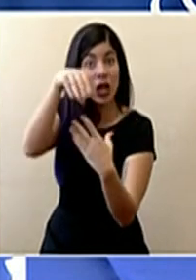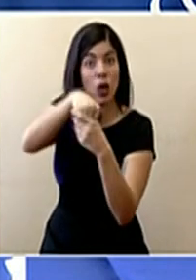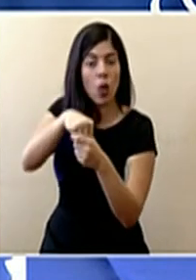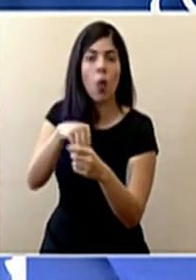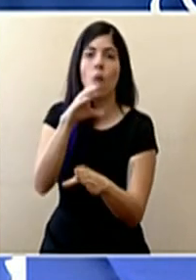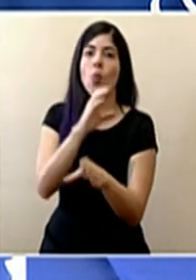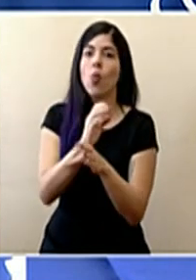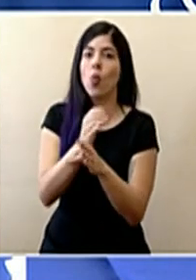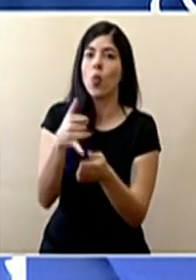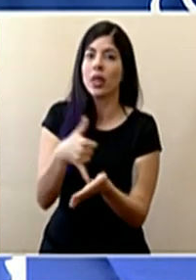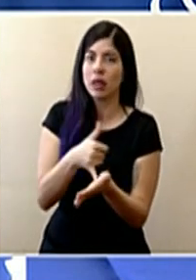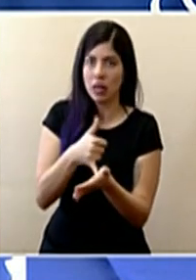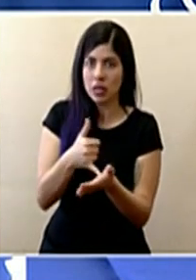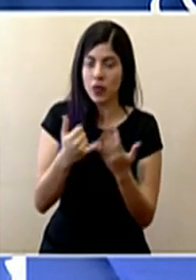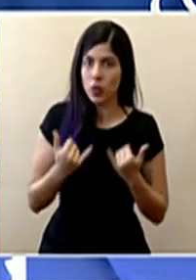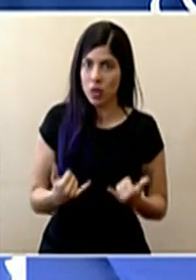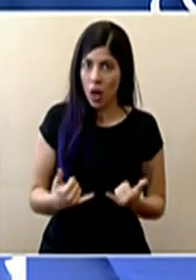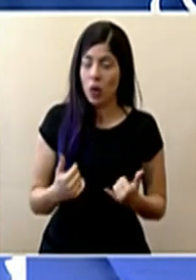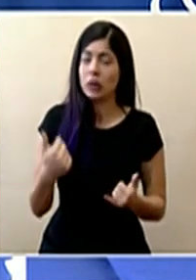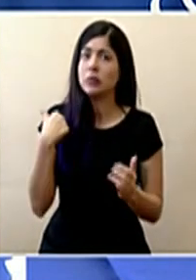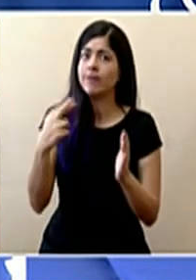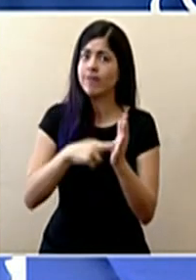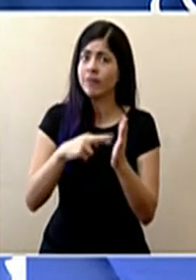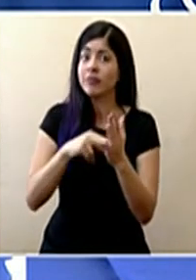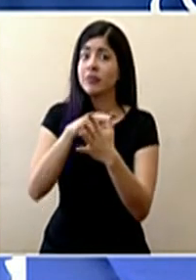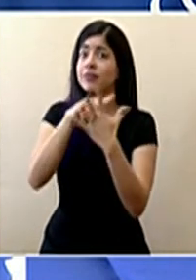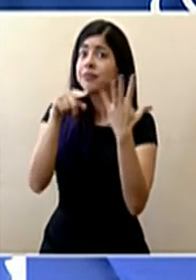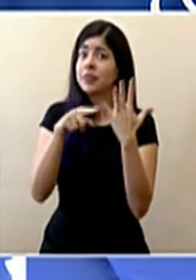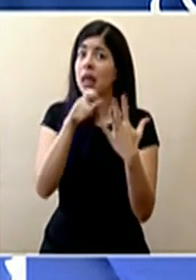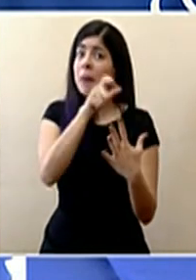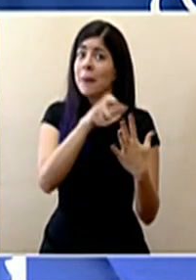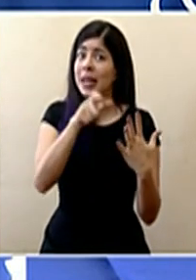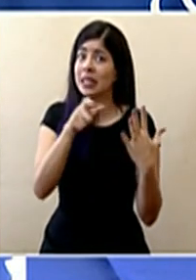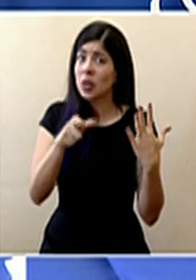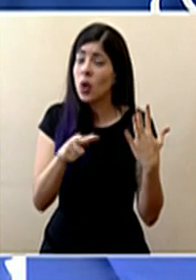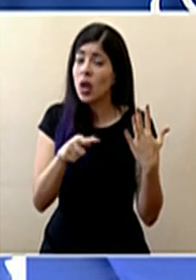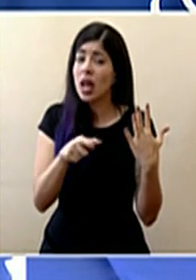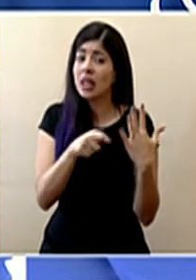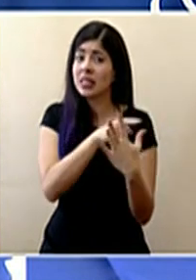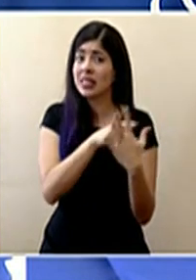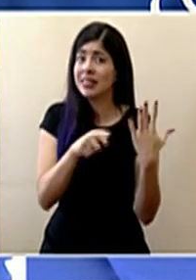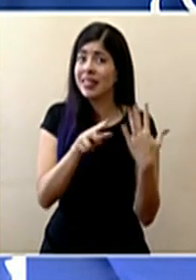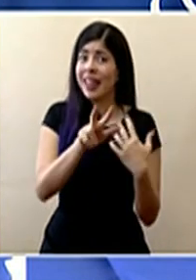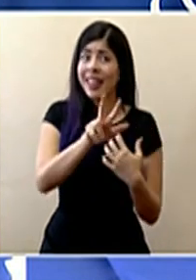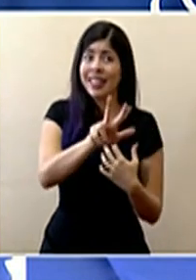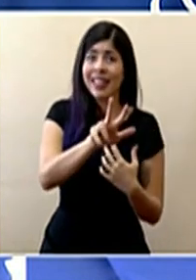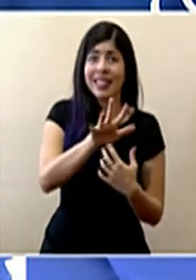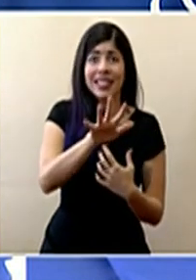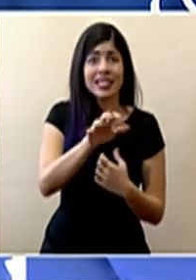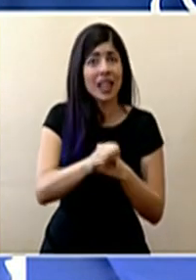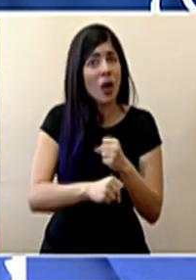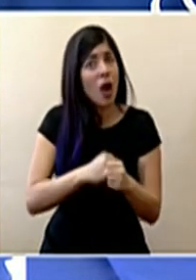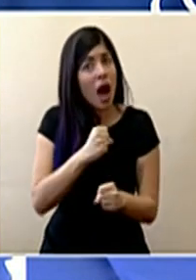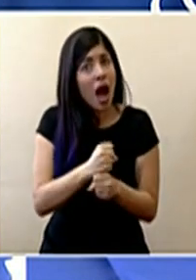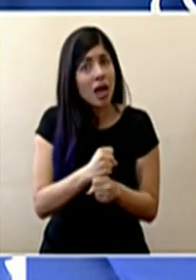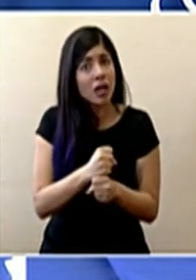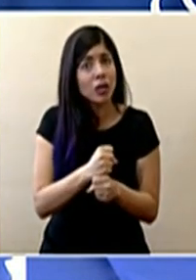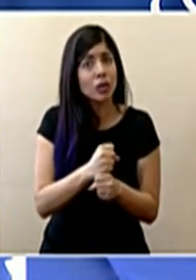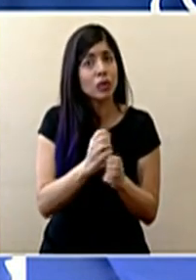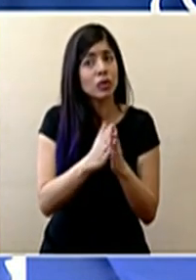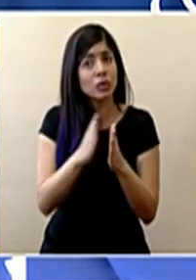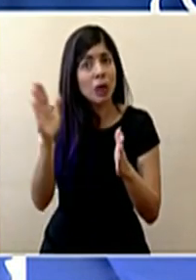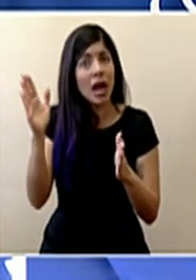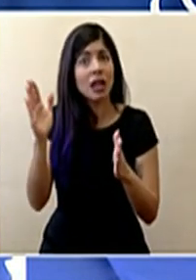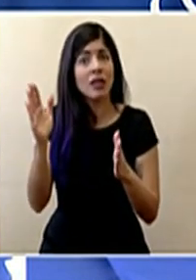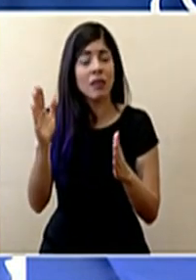intensivos y reitero, son personas que van incluso desde los 35 años de edad.